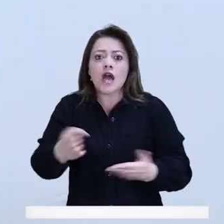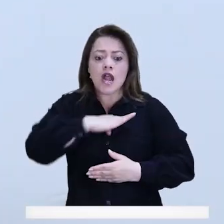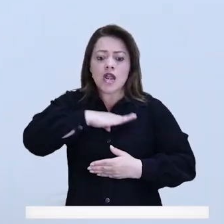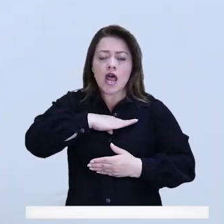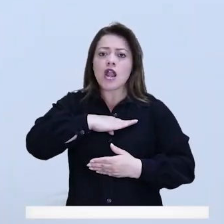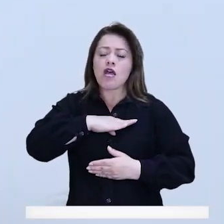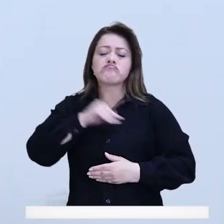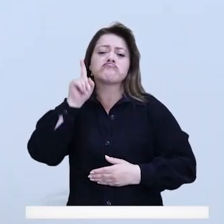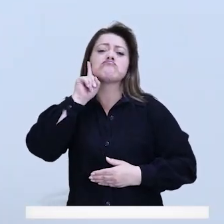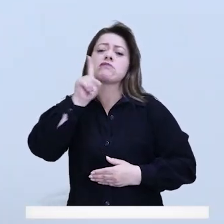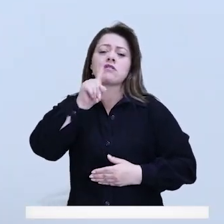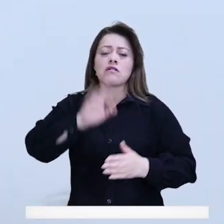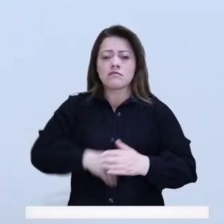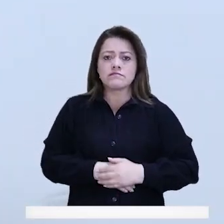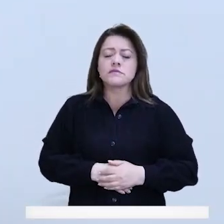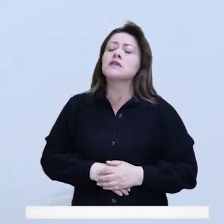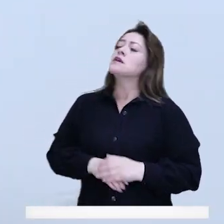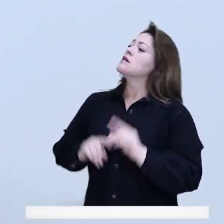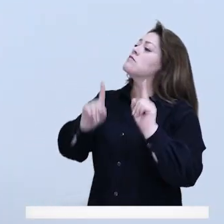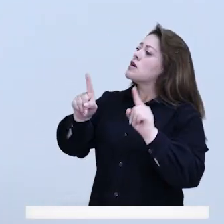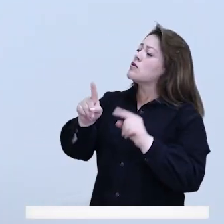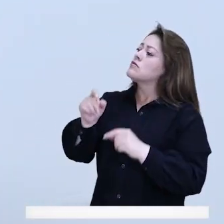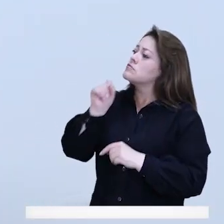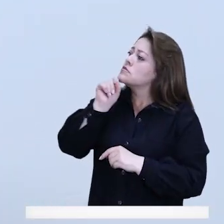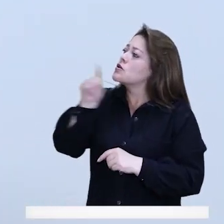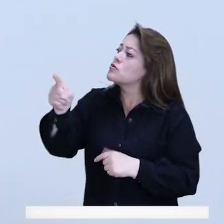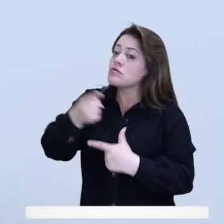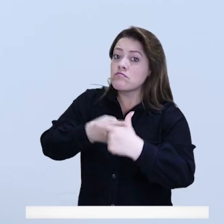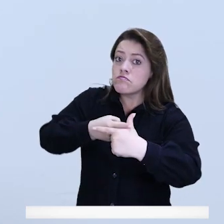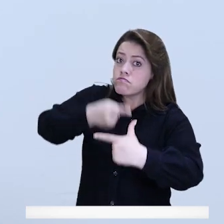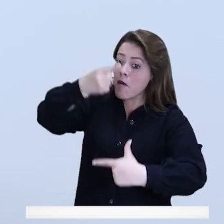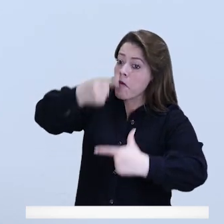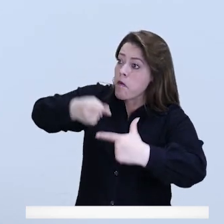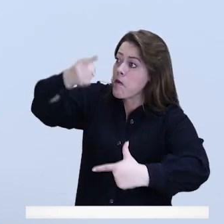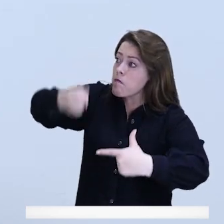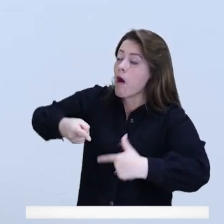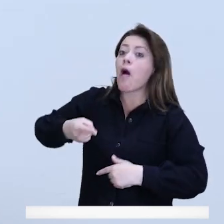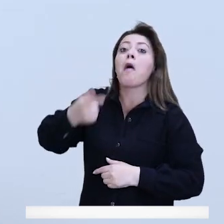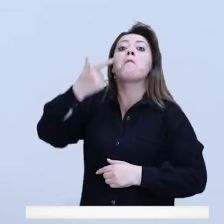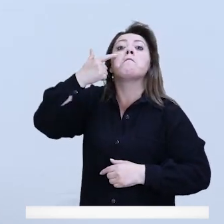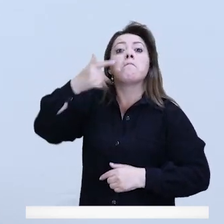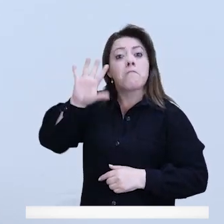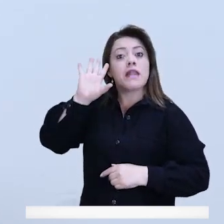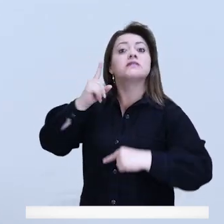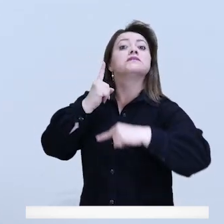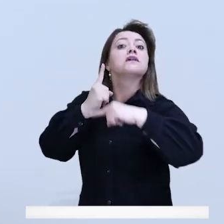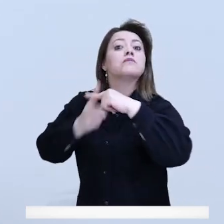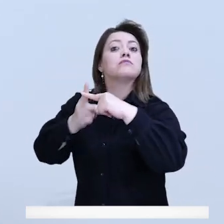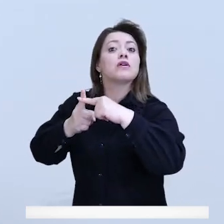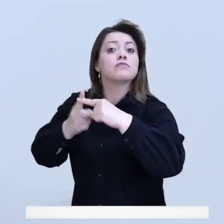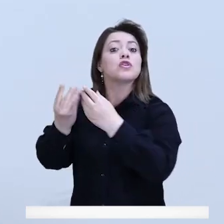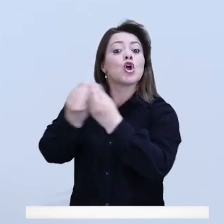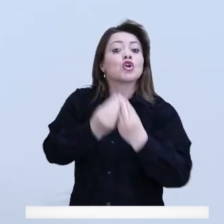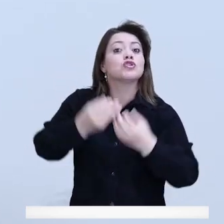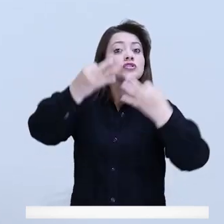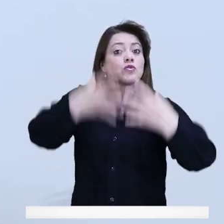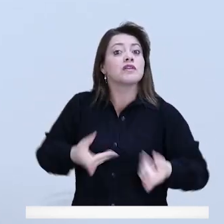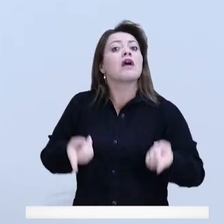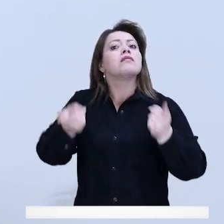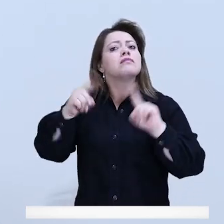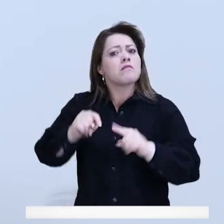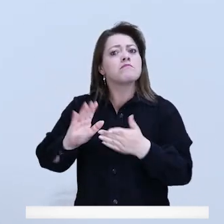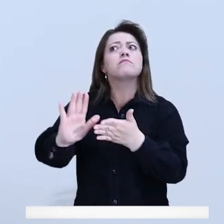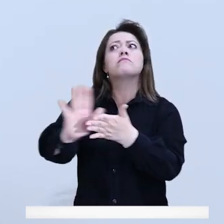¿por qué pasa esto? Las cifras que se muestran a los ciudadanos parecieran tener un avance, no solamente en el Consejo de Seguridad,